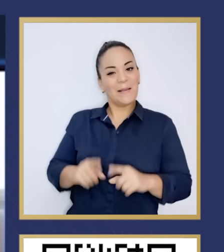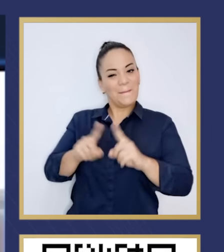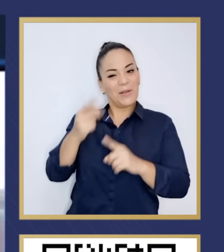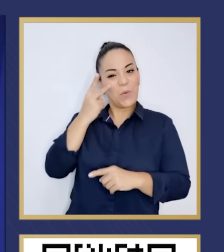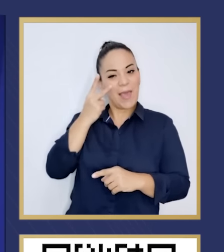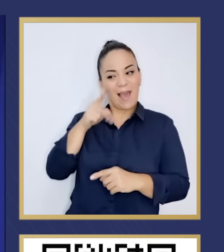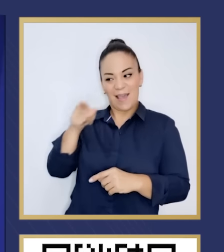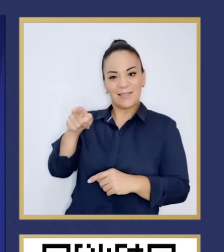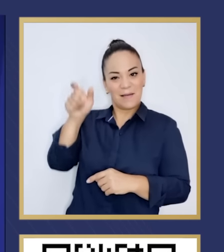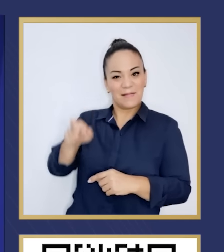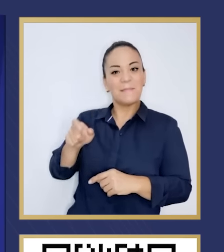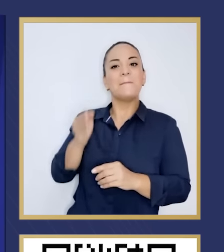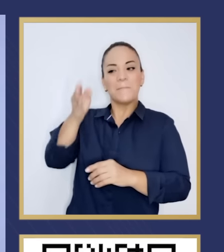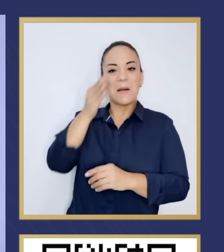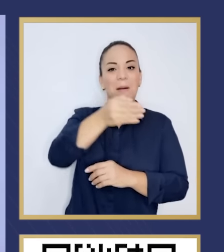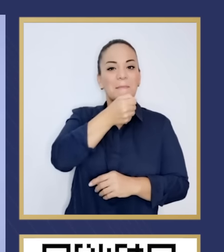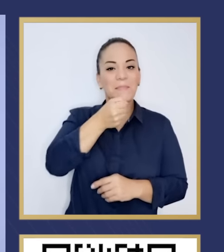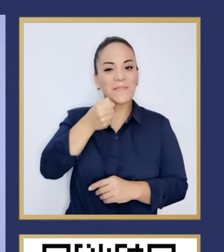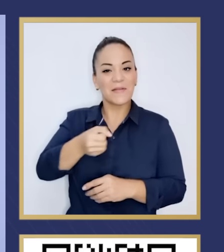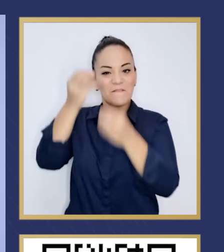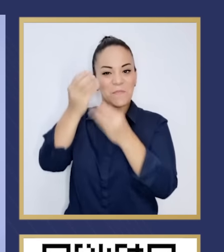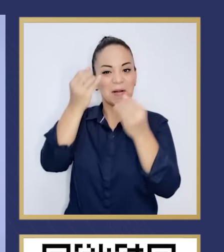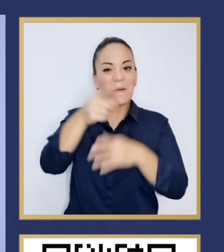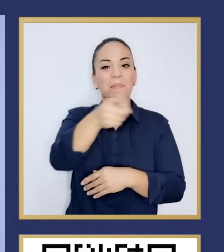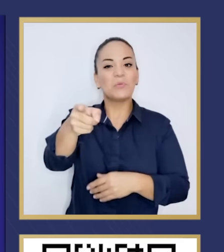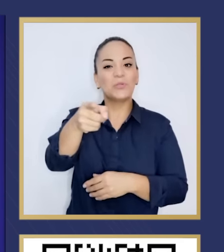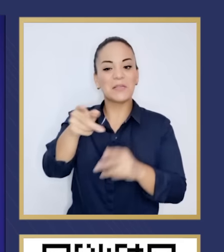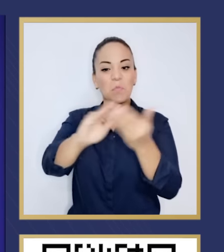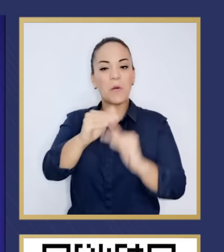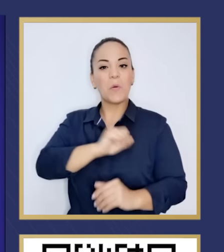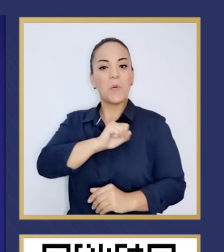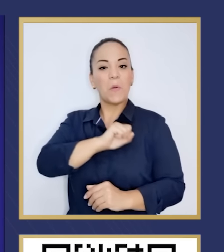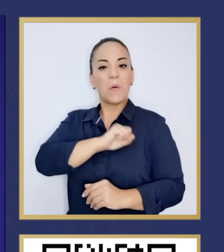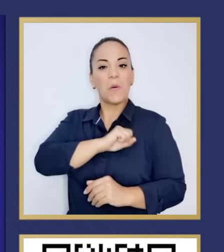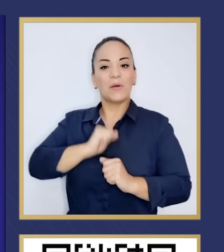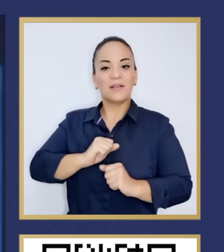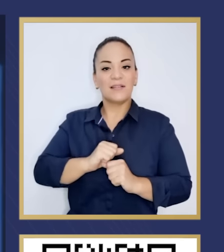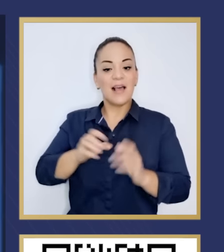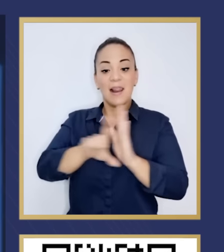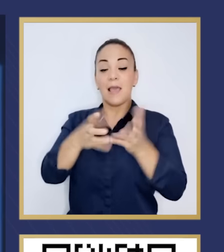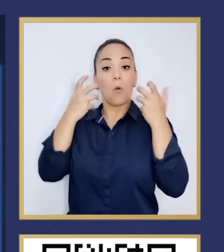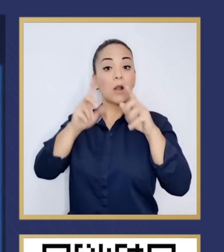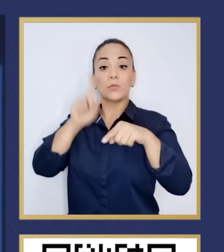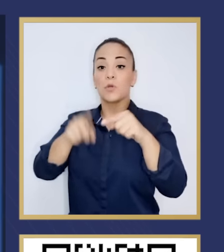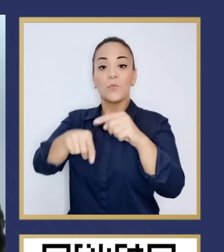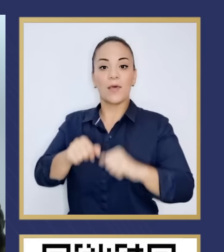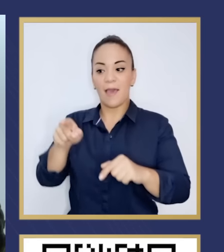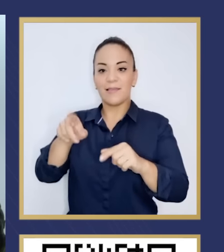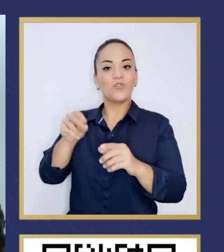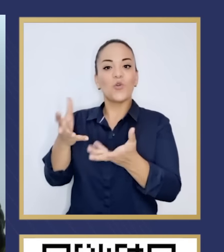tour de medios para seguir asustándolo a usted con la ley Jaguar en espacios donde nadie puede confrontarla.